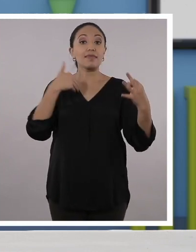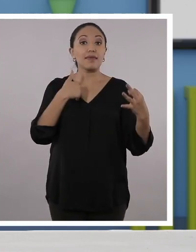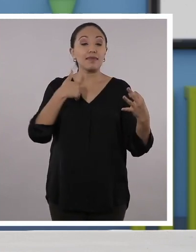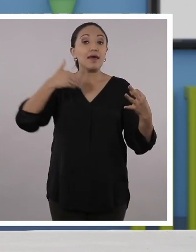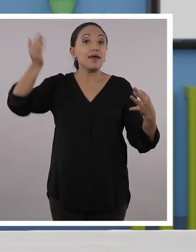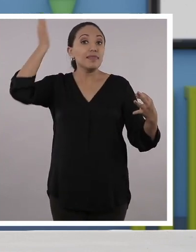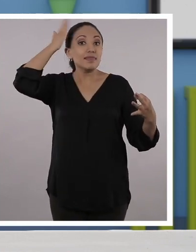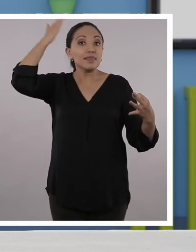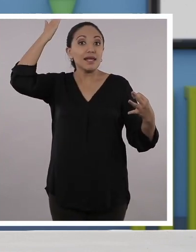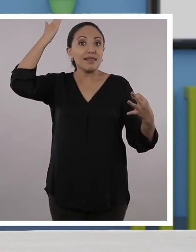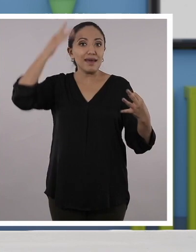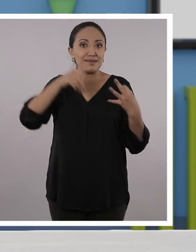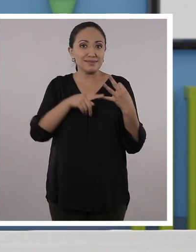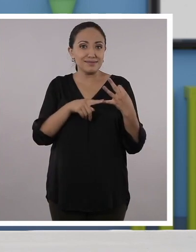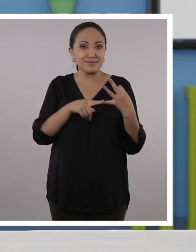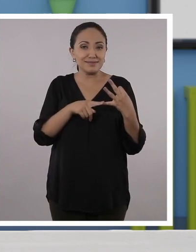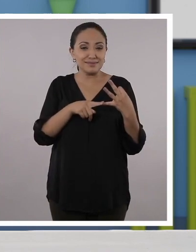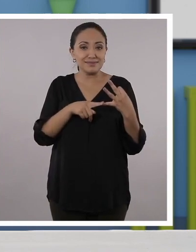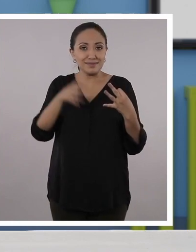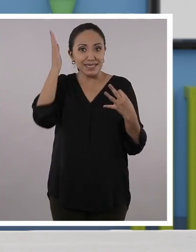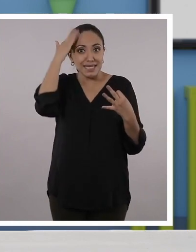tilde en la última sílaba.